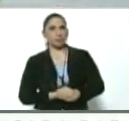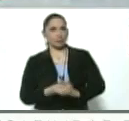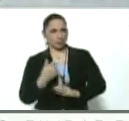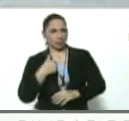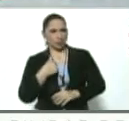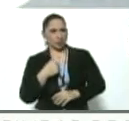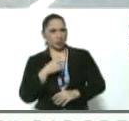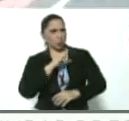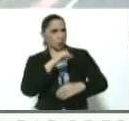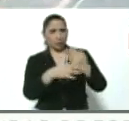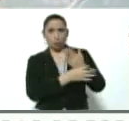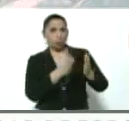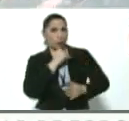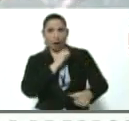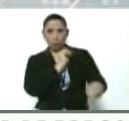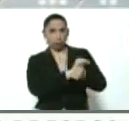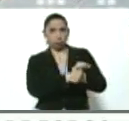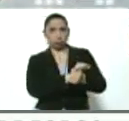¿Guaidó no tiene orden de captura?